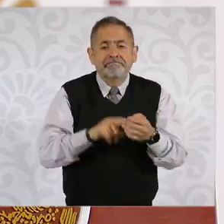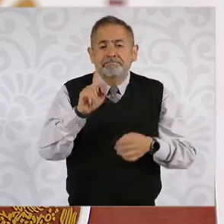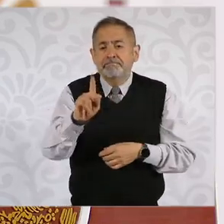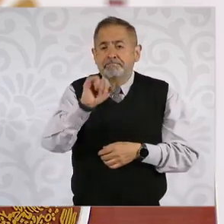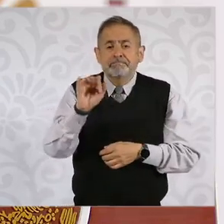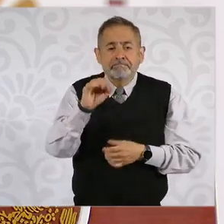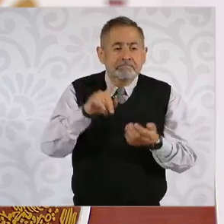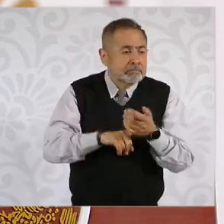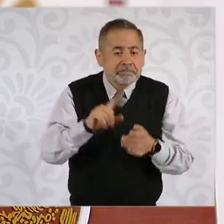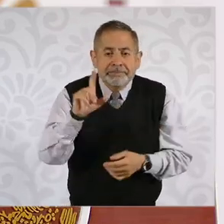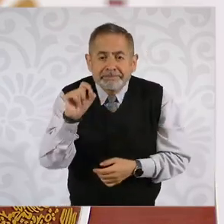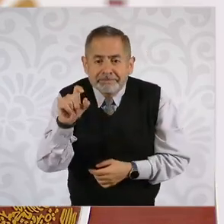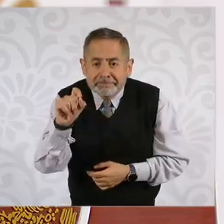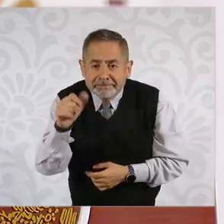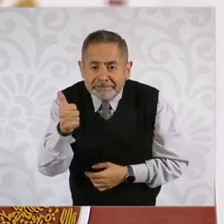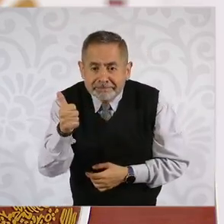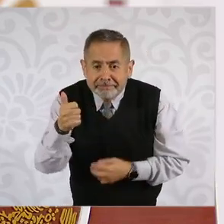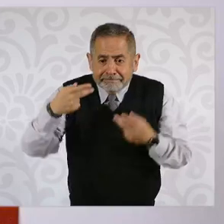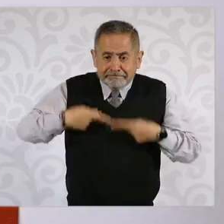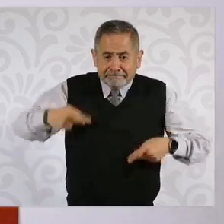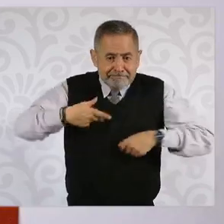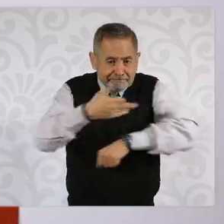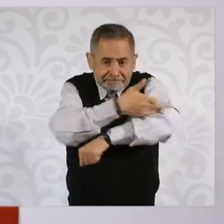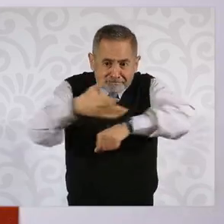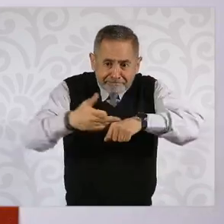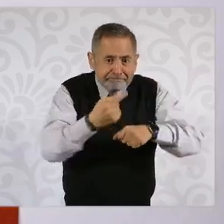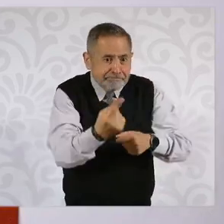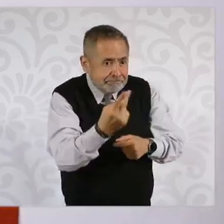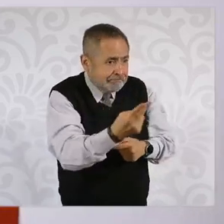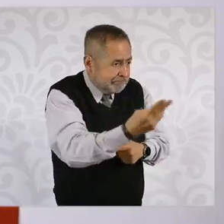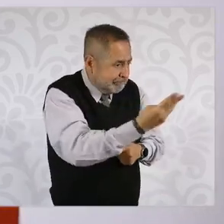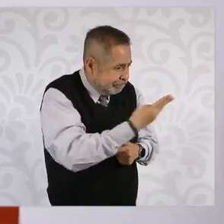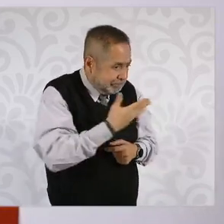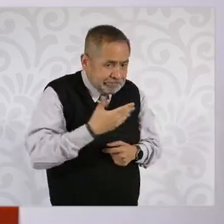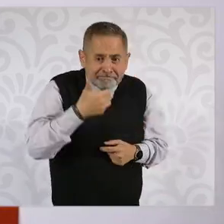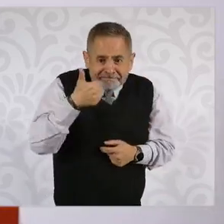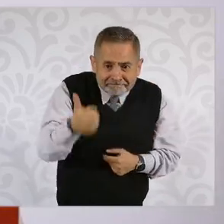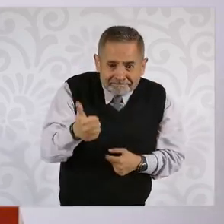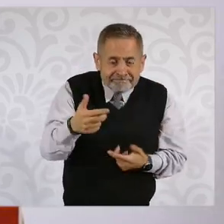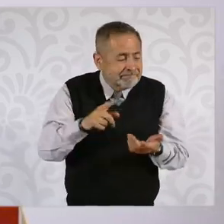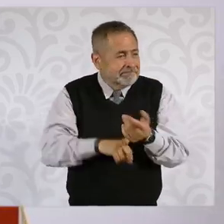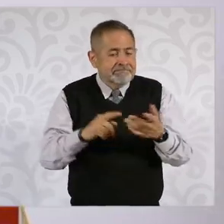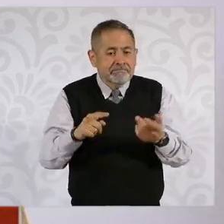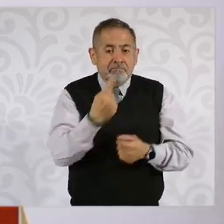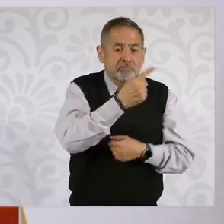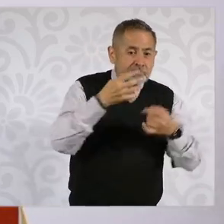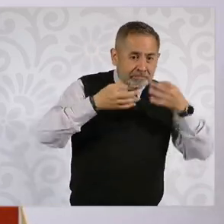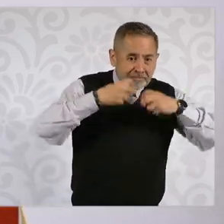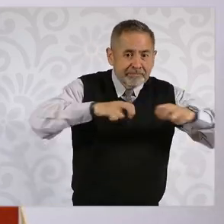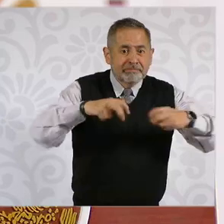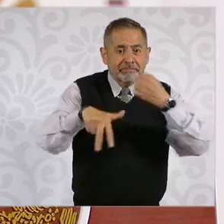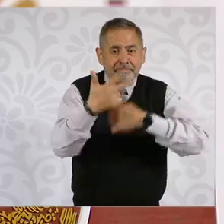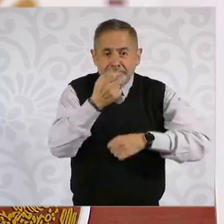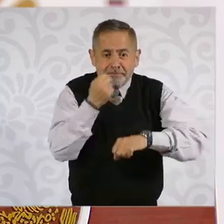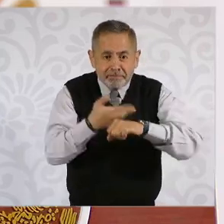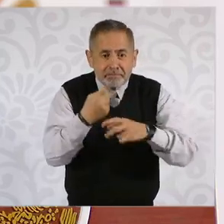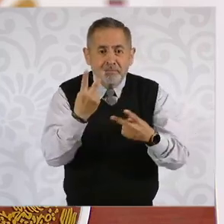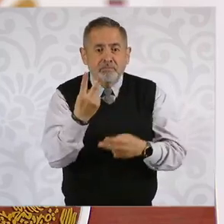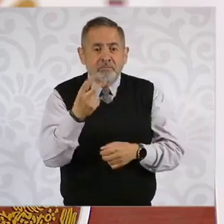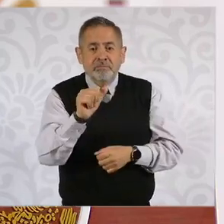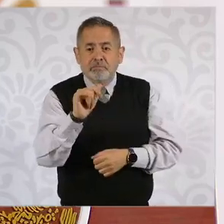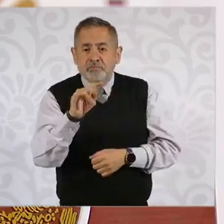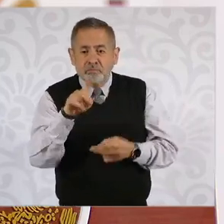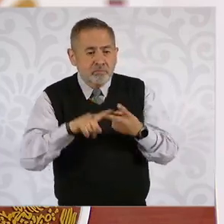Judicial tiene 26 parientes, incluyendo un magistrado, 13 secretarios, dos actuarios y